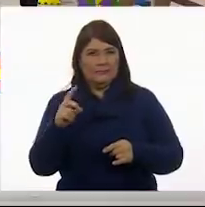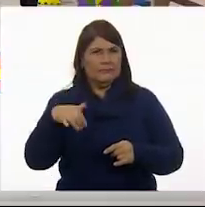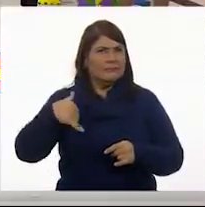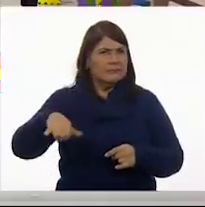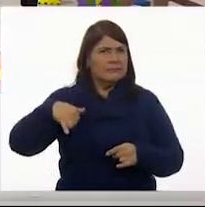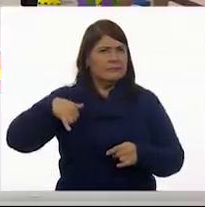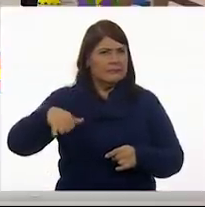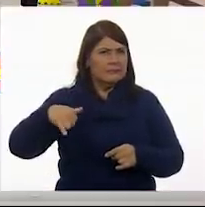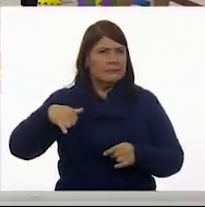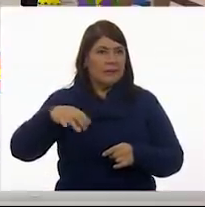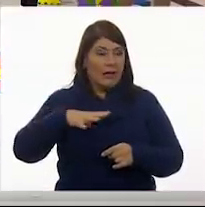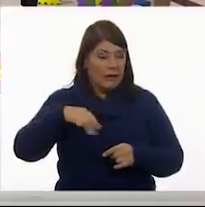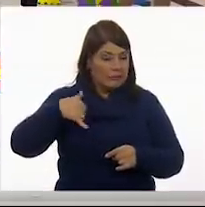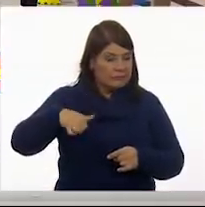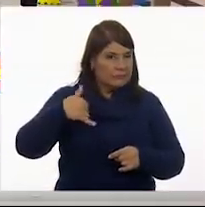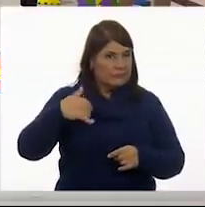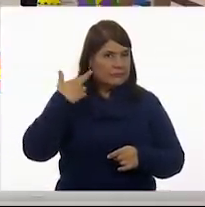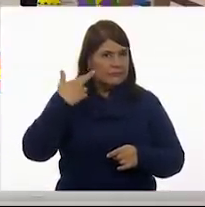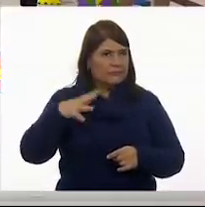Tenemos una llamada.